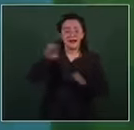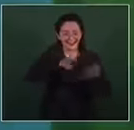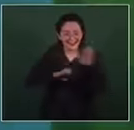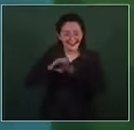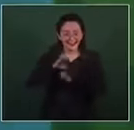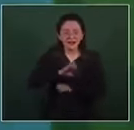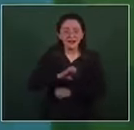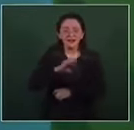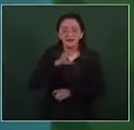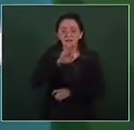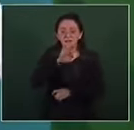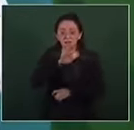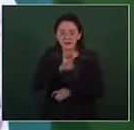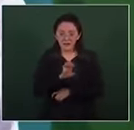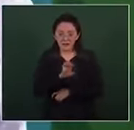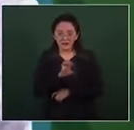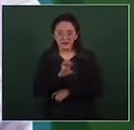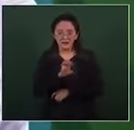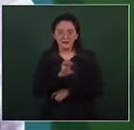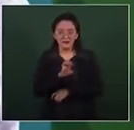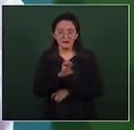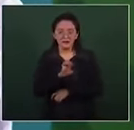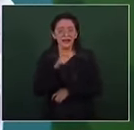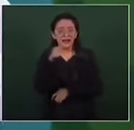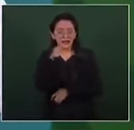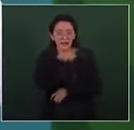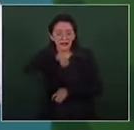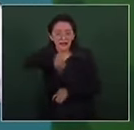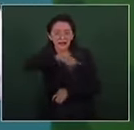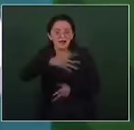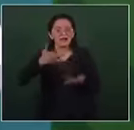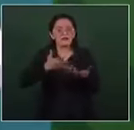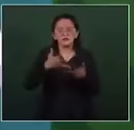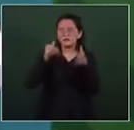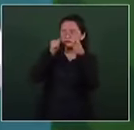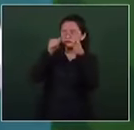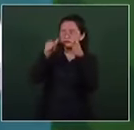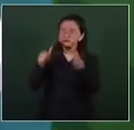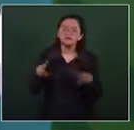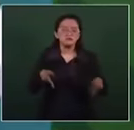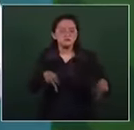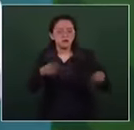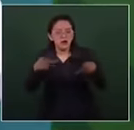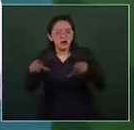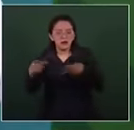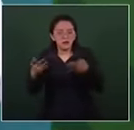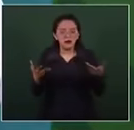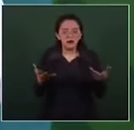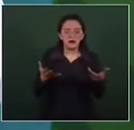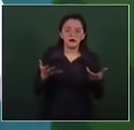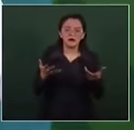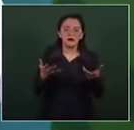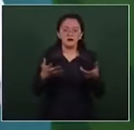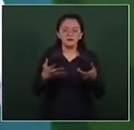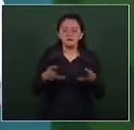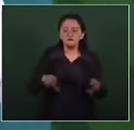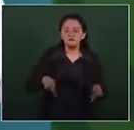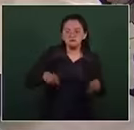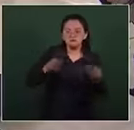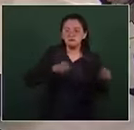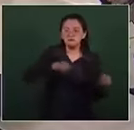pudieran despachar a la Red Nacional